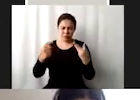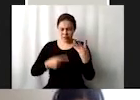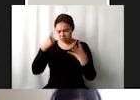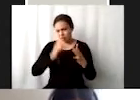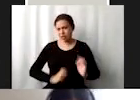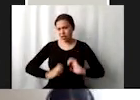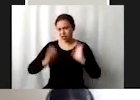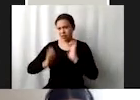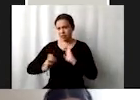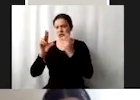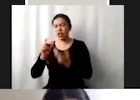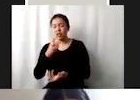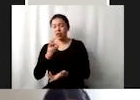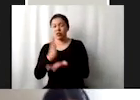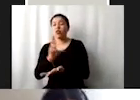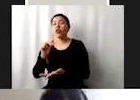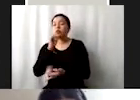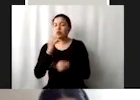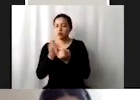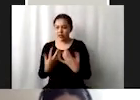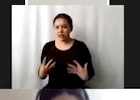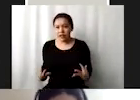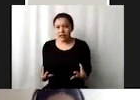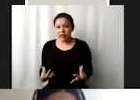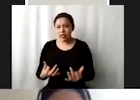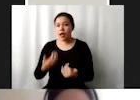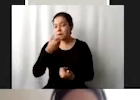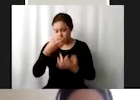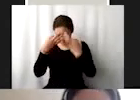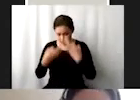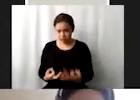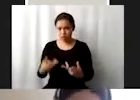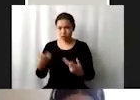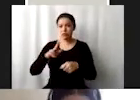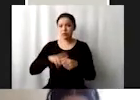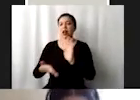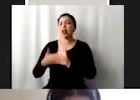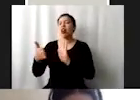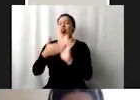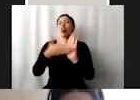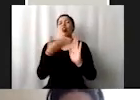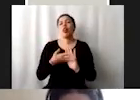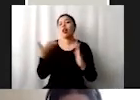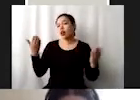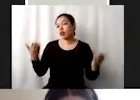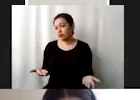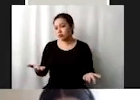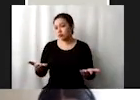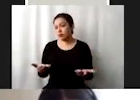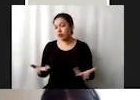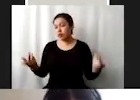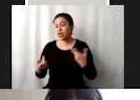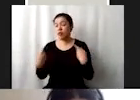y no solo eso, sino que sean de calidad porque hay muchos hospitales construidos sin equipos o sin personal